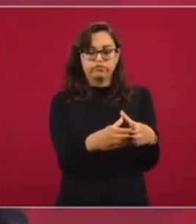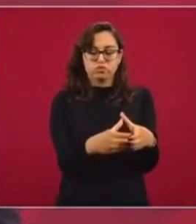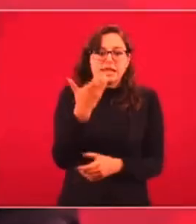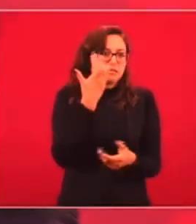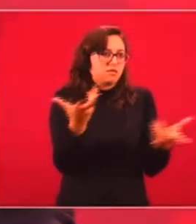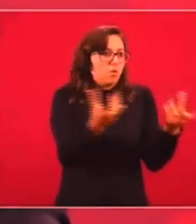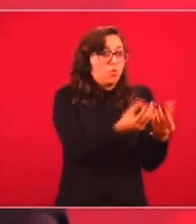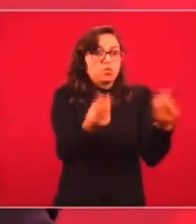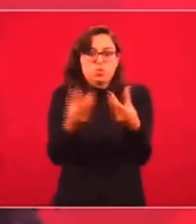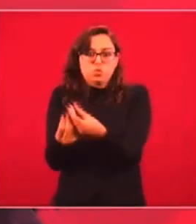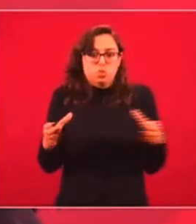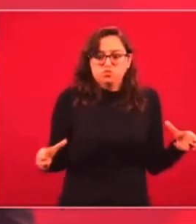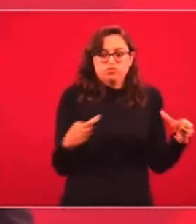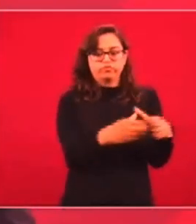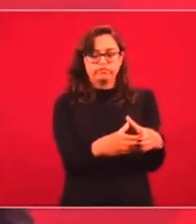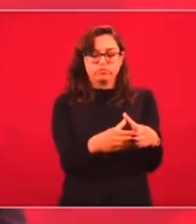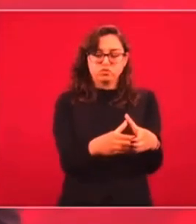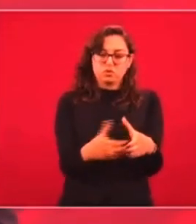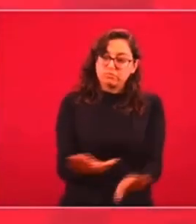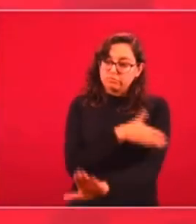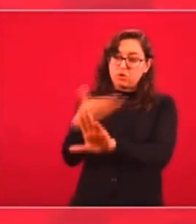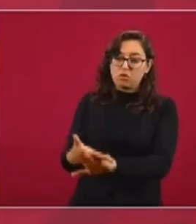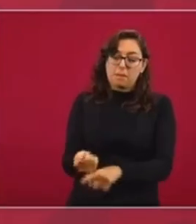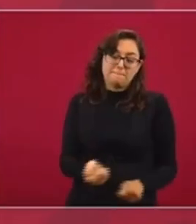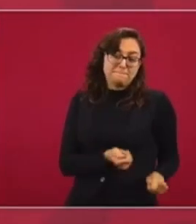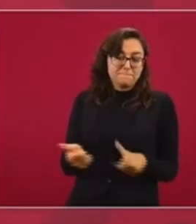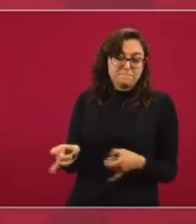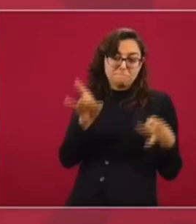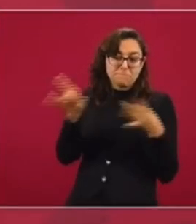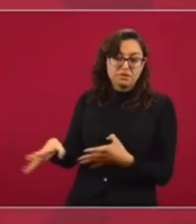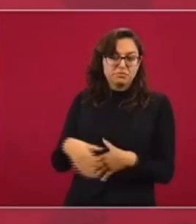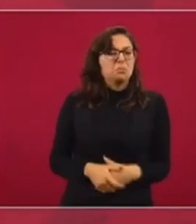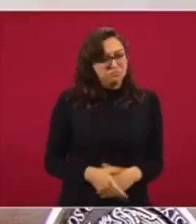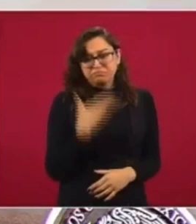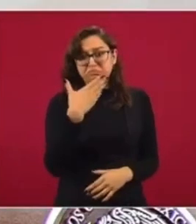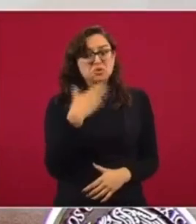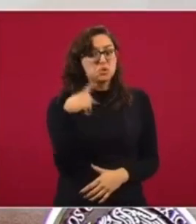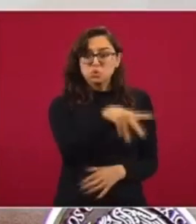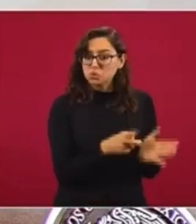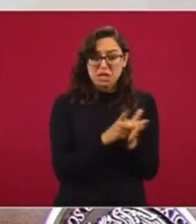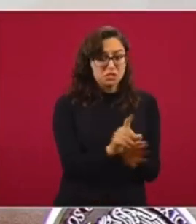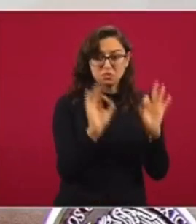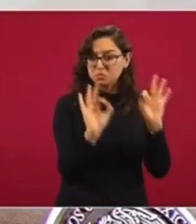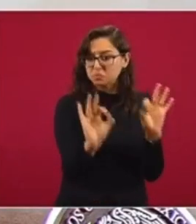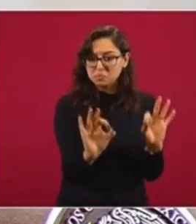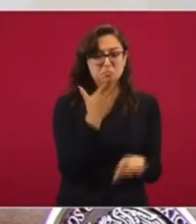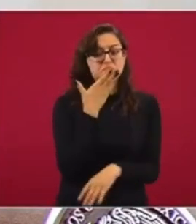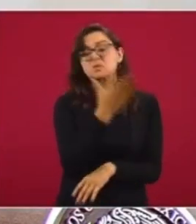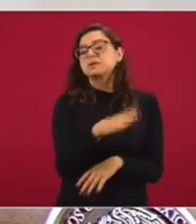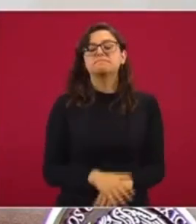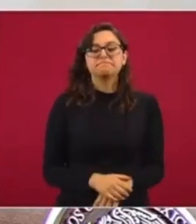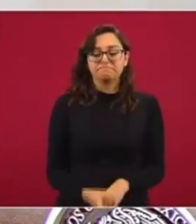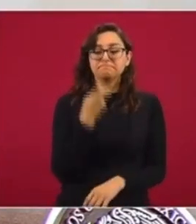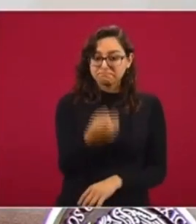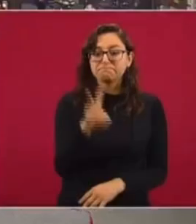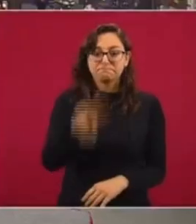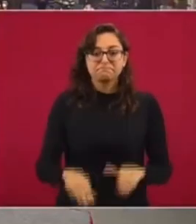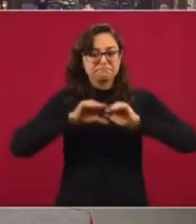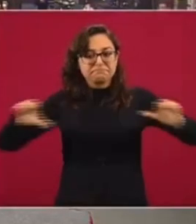para derrotarnos. Para derrotarnos políticamente. Están en su derecho. Es legítimo. Completamente. Eso es la democracia.